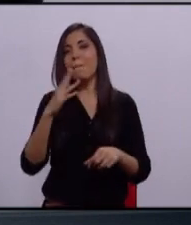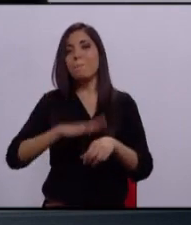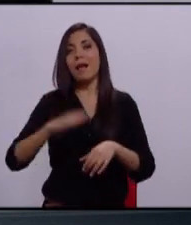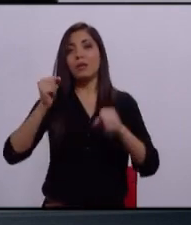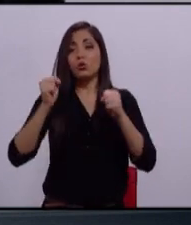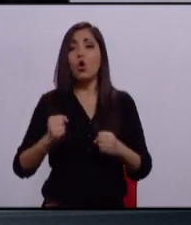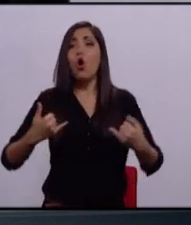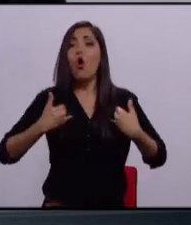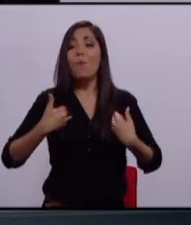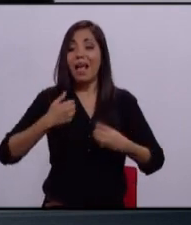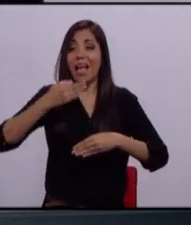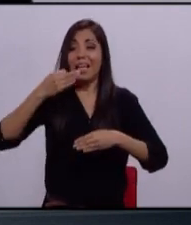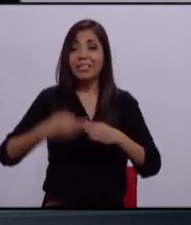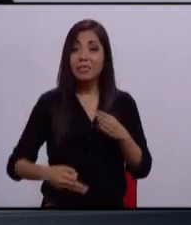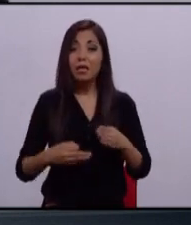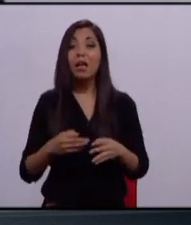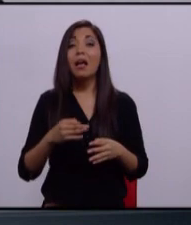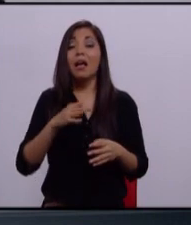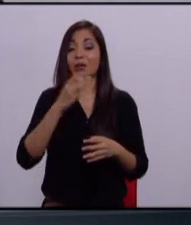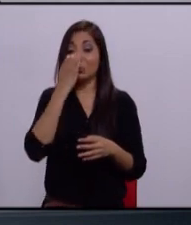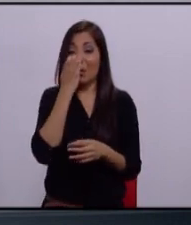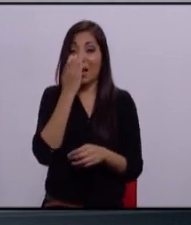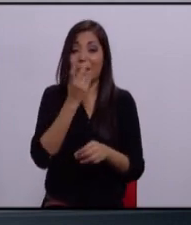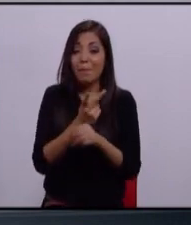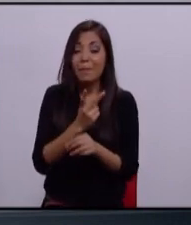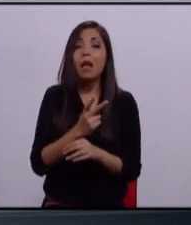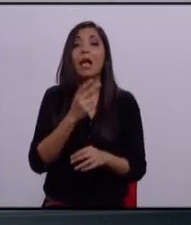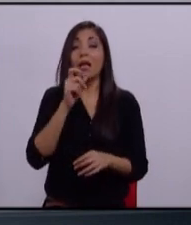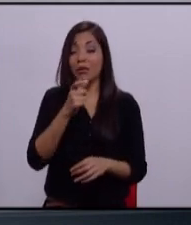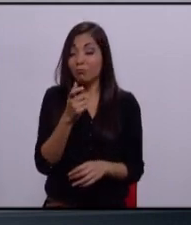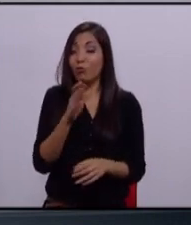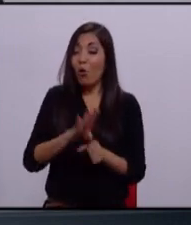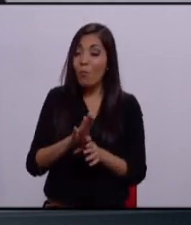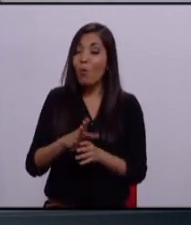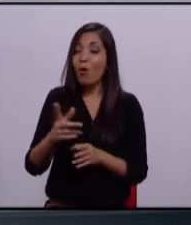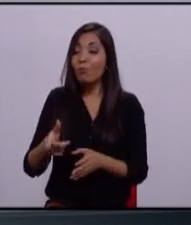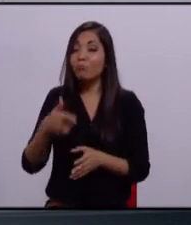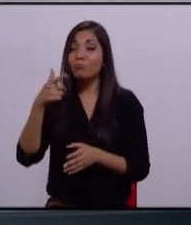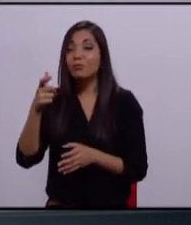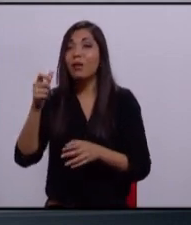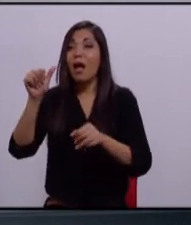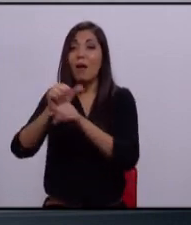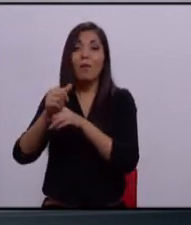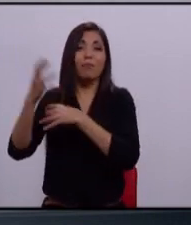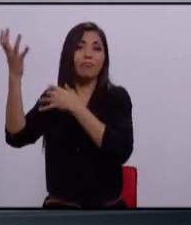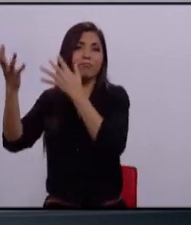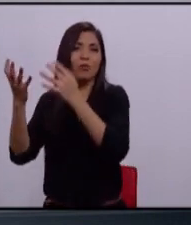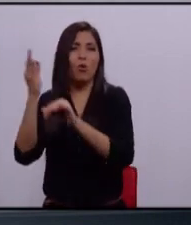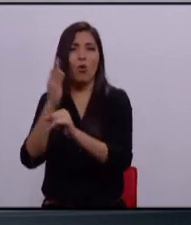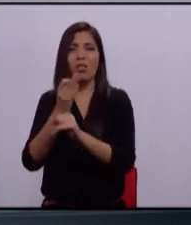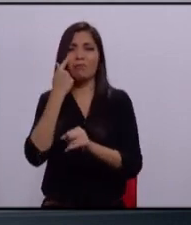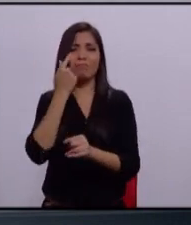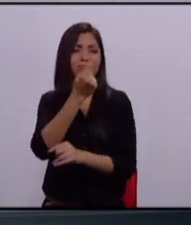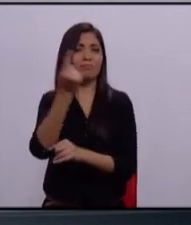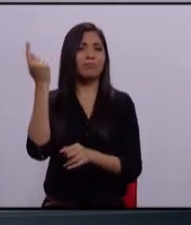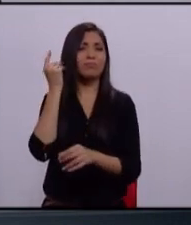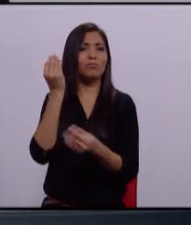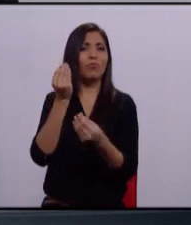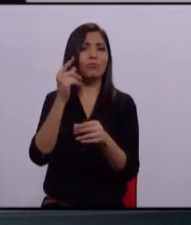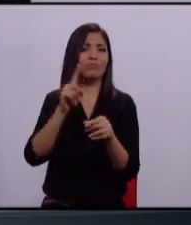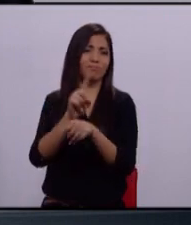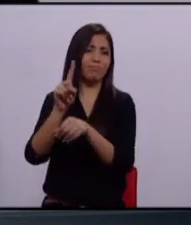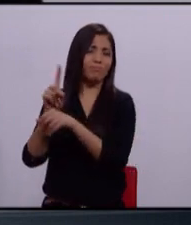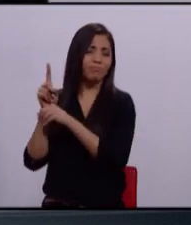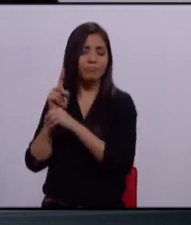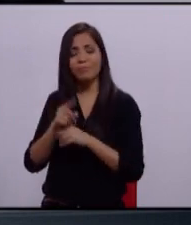preparatoria, un joven no va agarrar una pistola y mucho menos va a ir a quemar un camión con la inseguridad que estamos viviendo actualmente en el Estado.